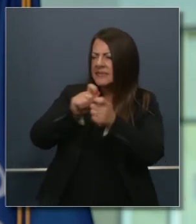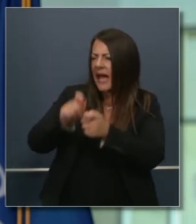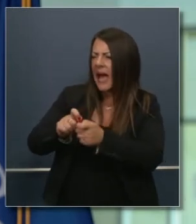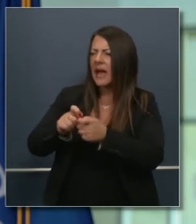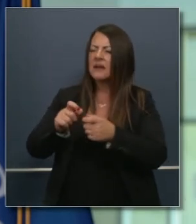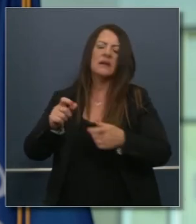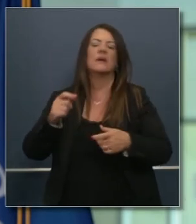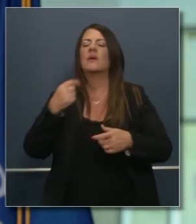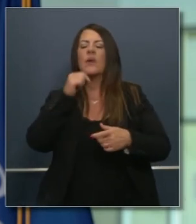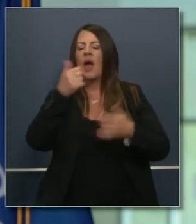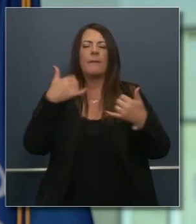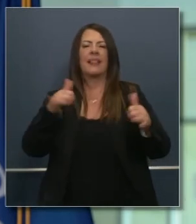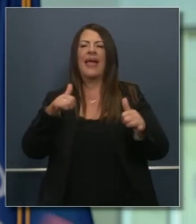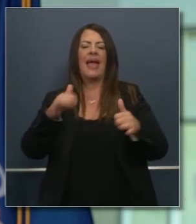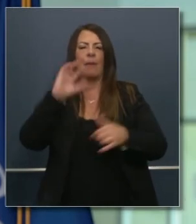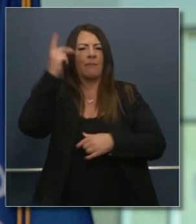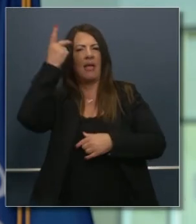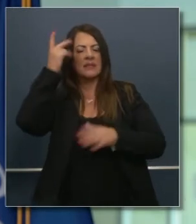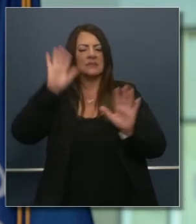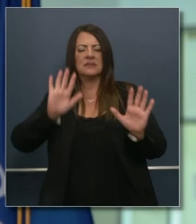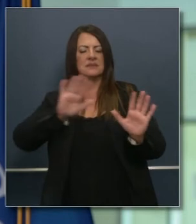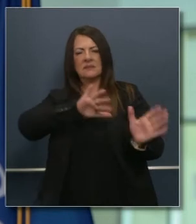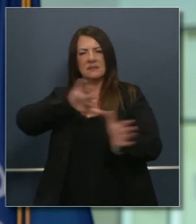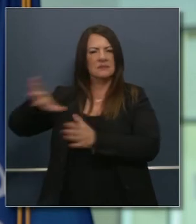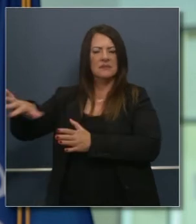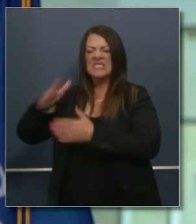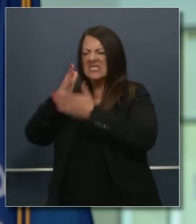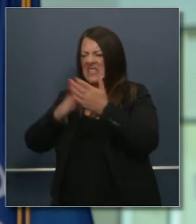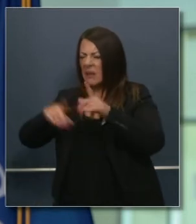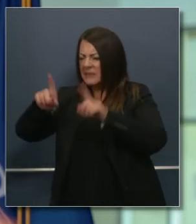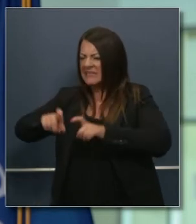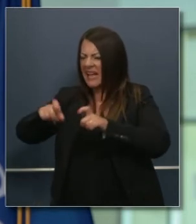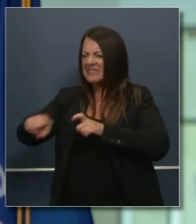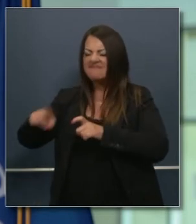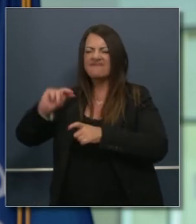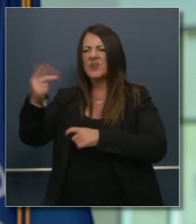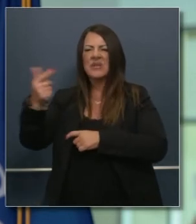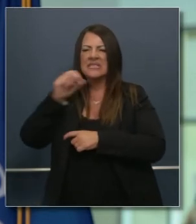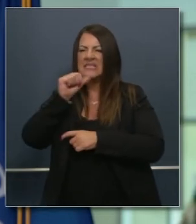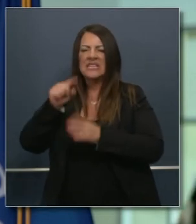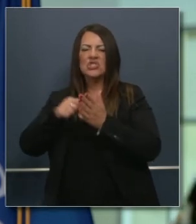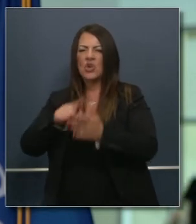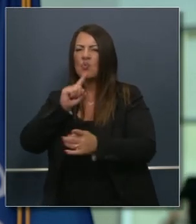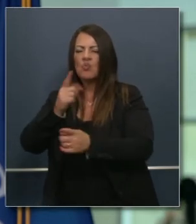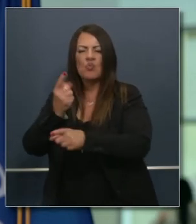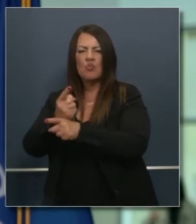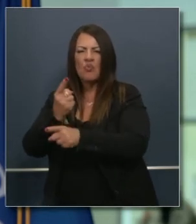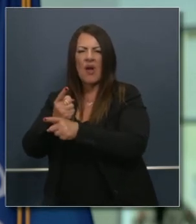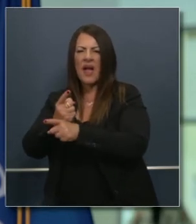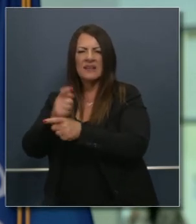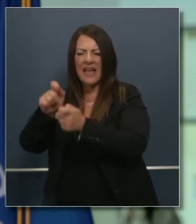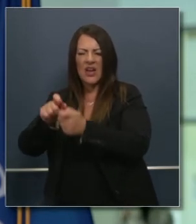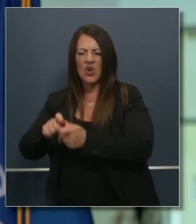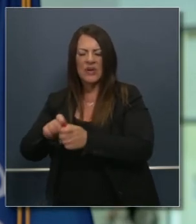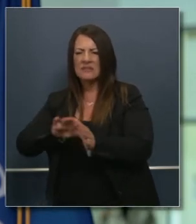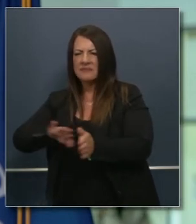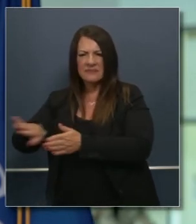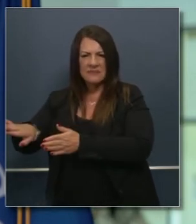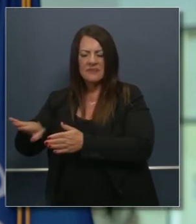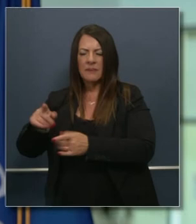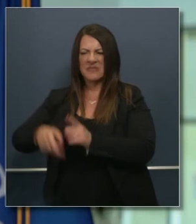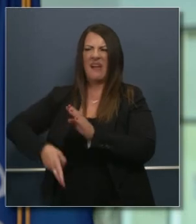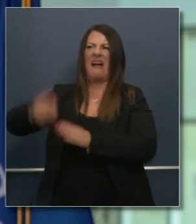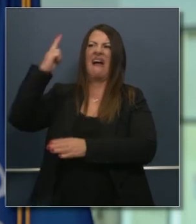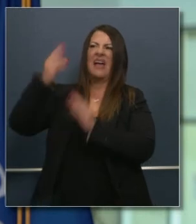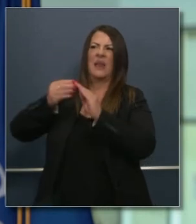estamos alejándonos de eso ni estamos jugando a la política diciendo que las pruebas son malas porque